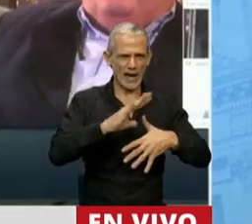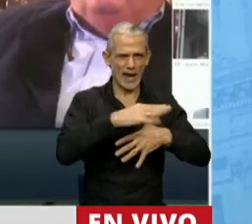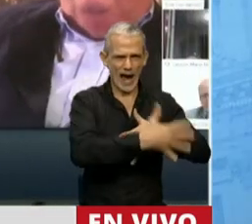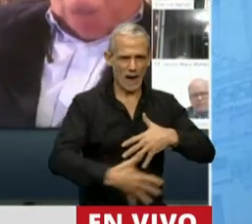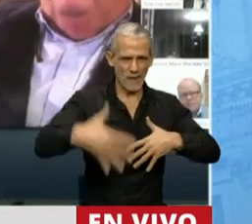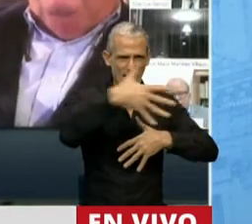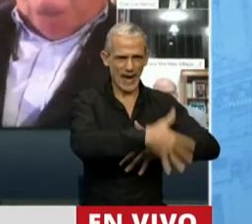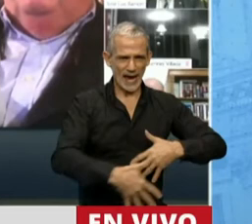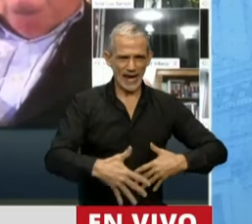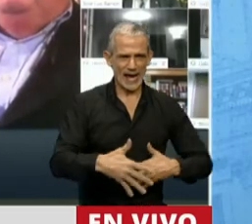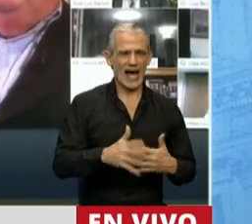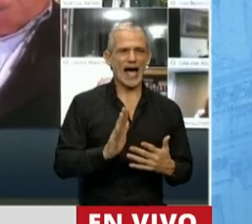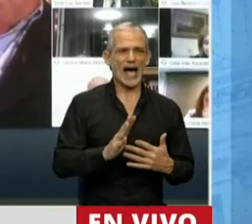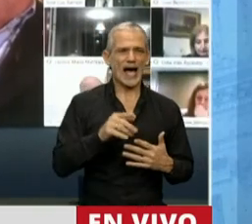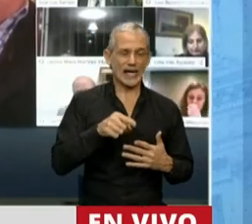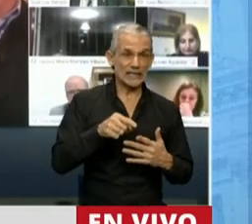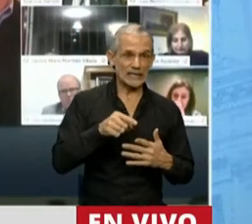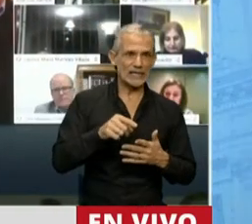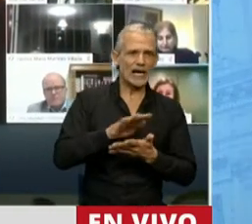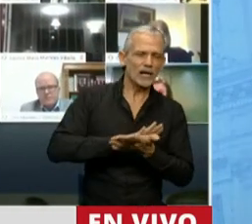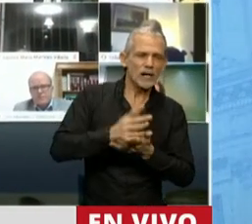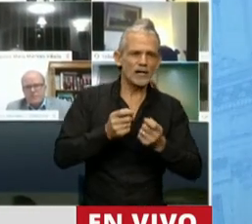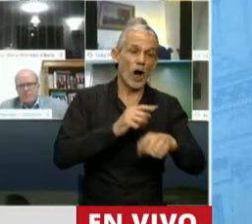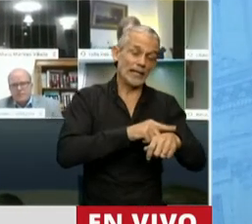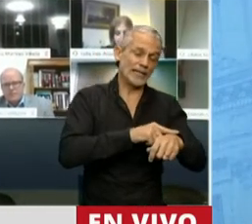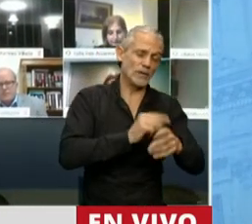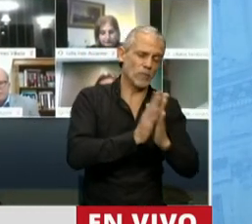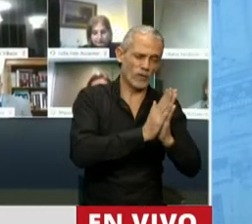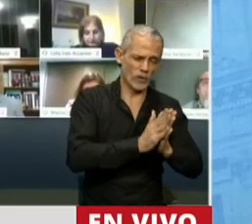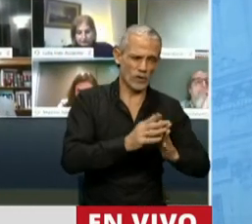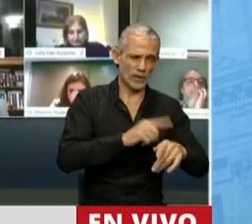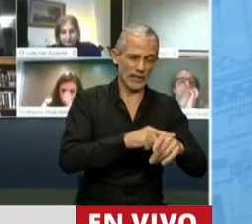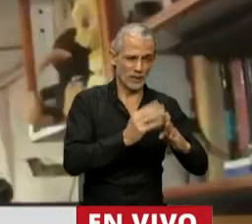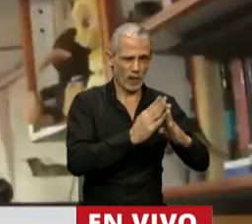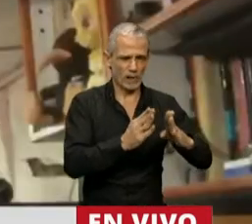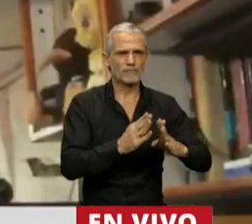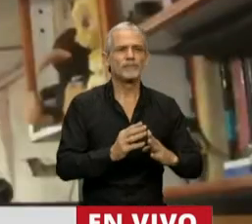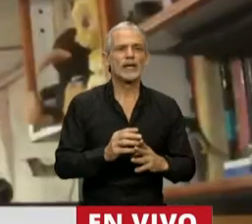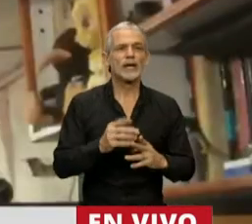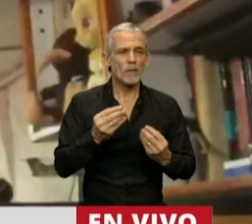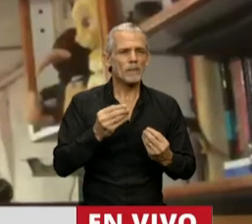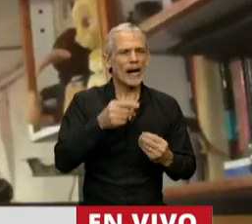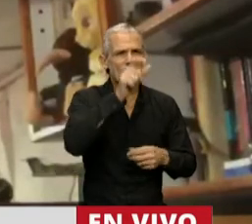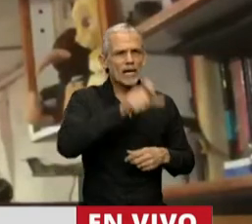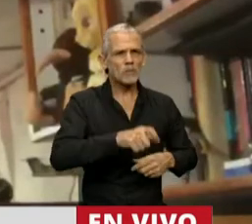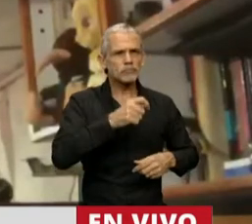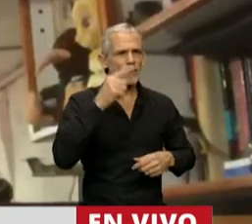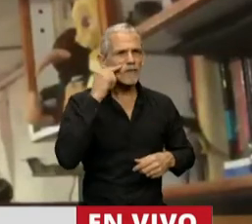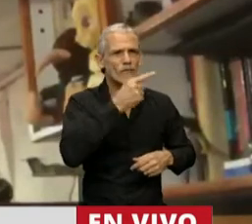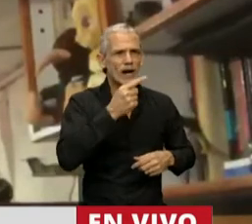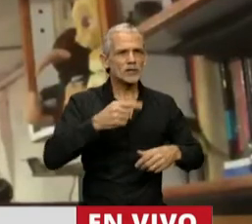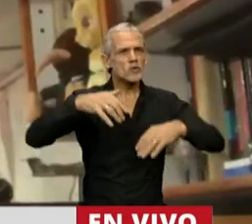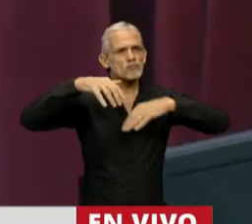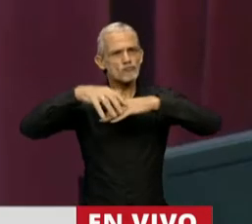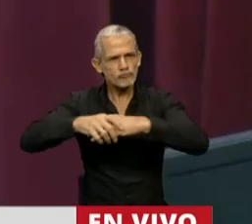No fue óbvice esta negociación de deudas para que él saludara a Lula